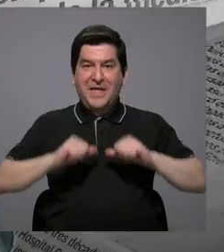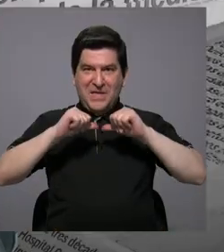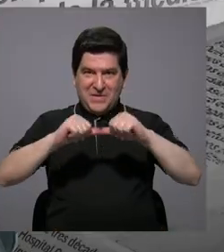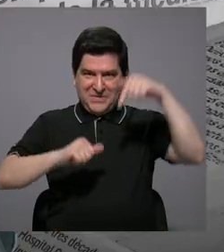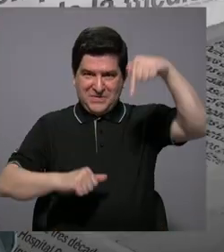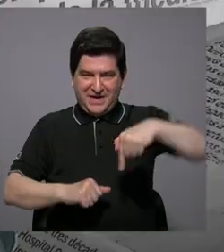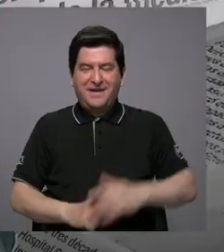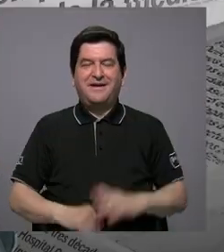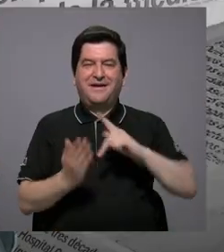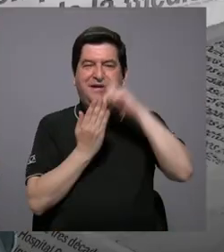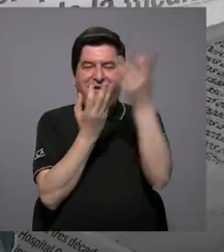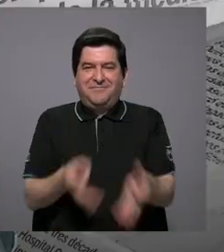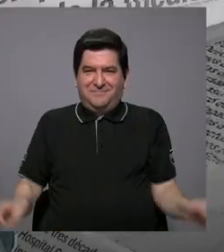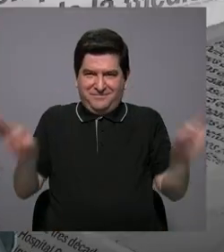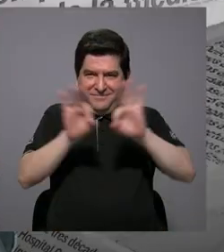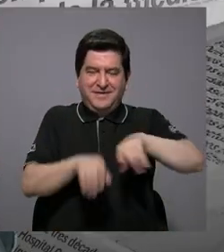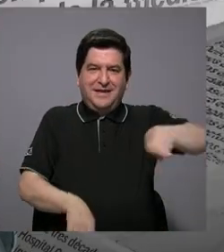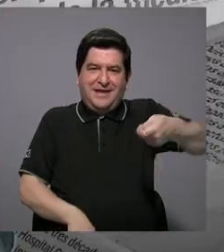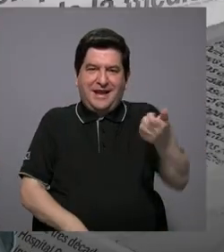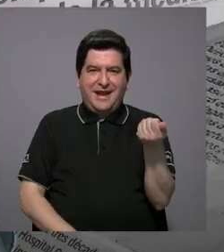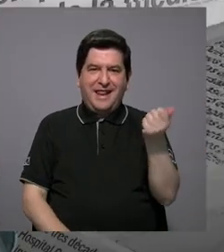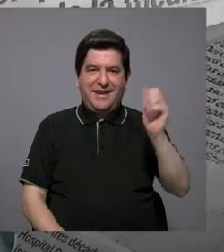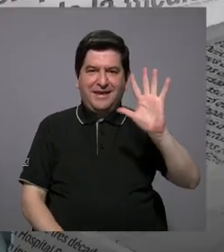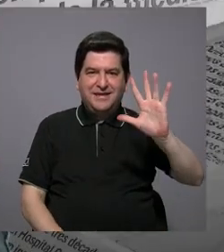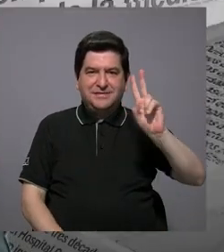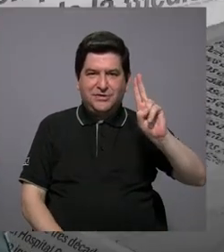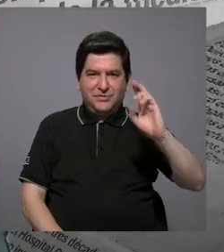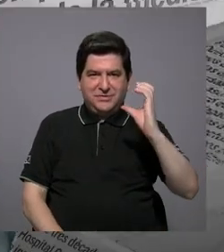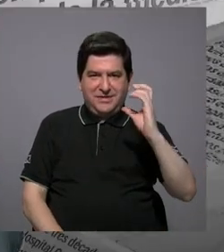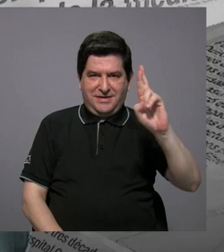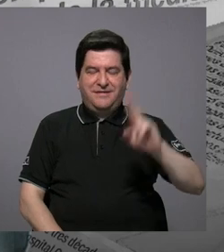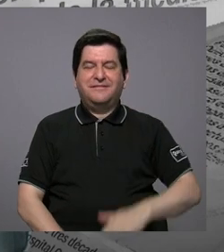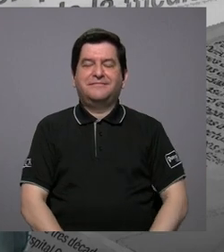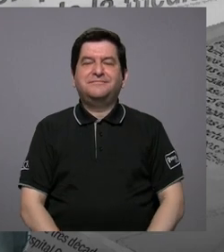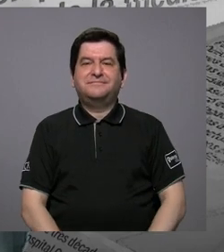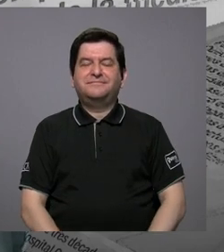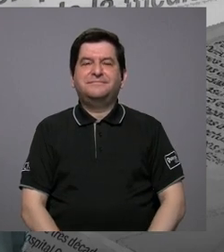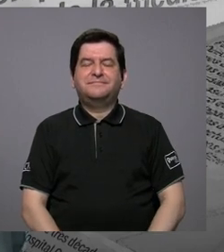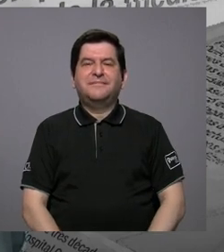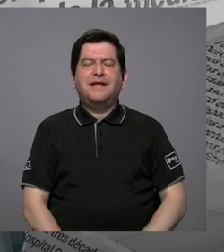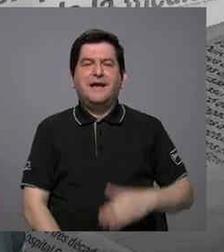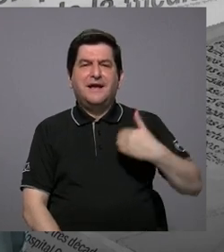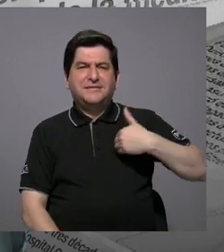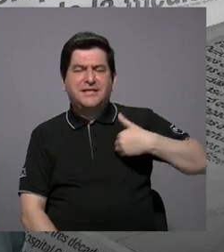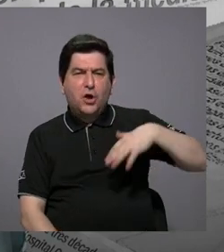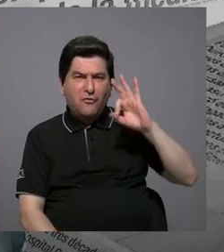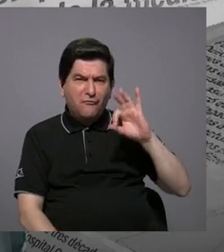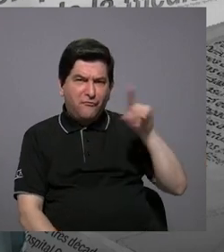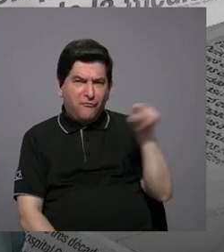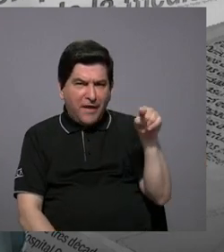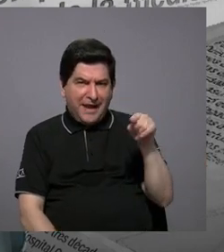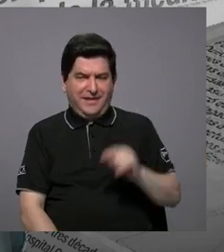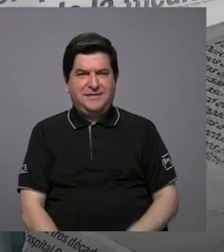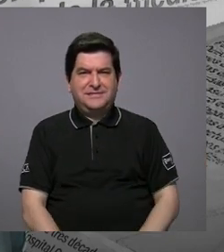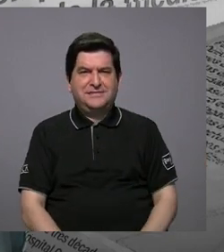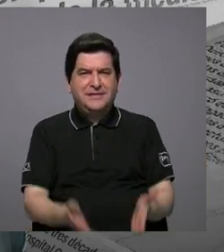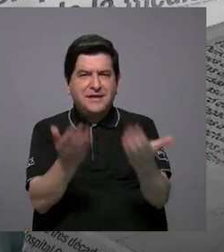Continuamos con lo que importa aquí por 15 UCR. Félix, nos gustaría que usted nos